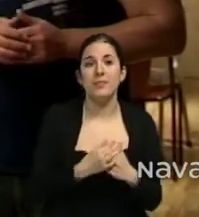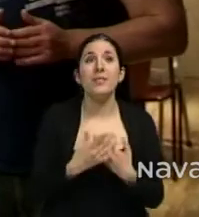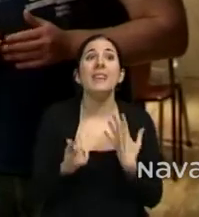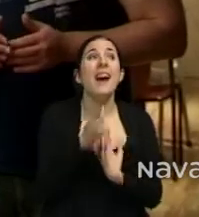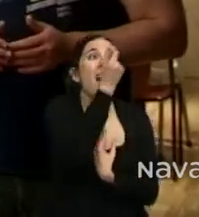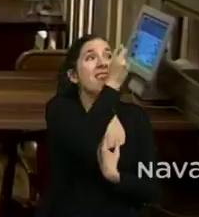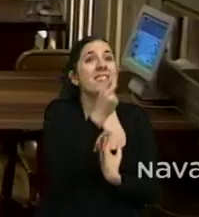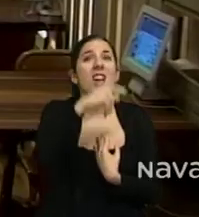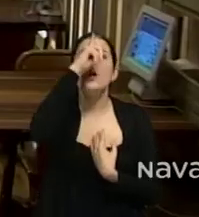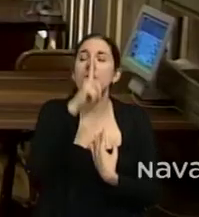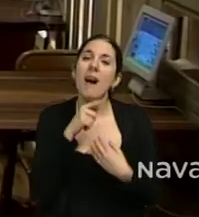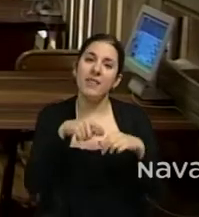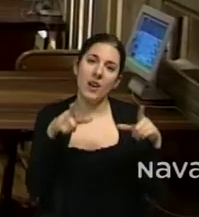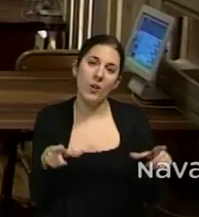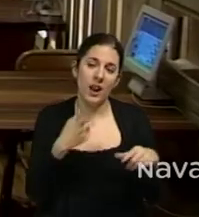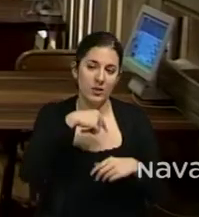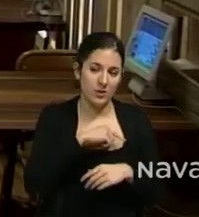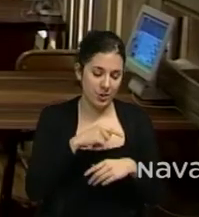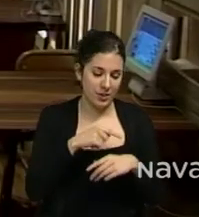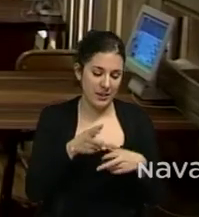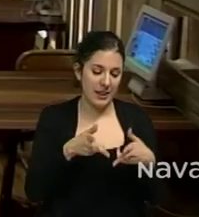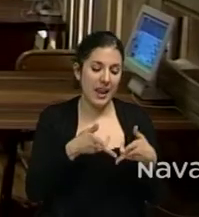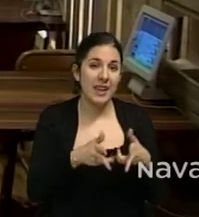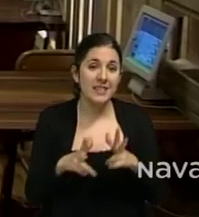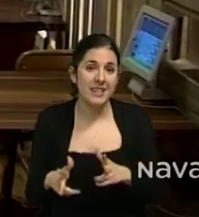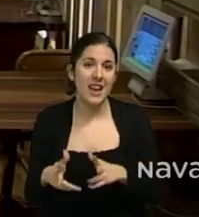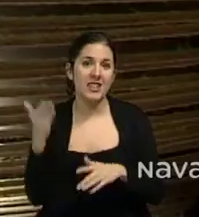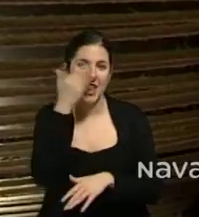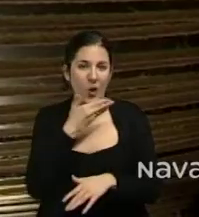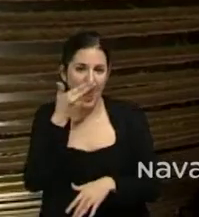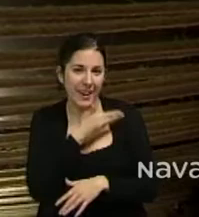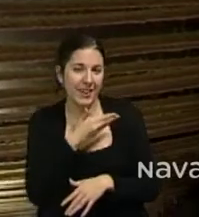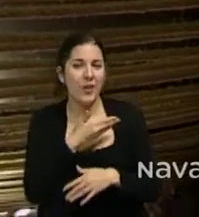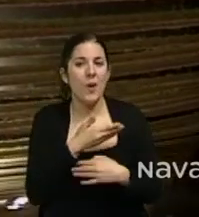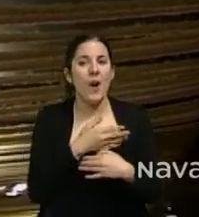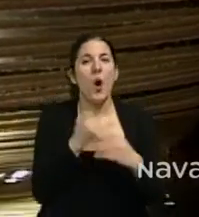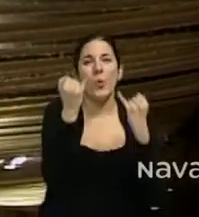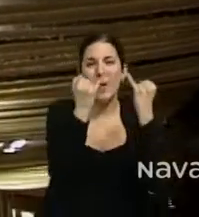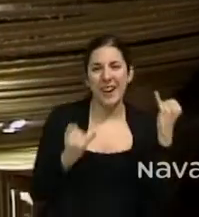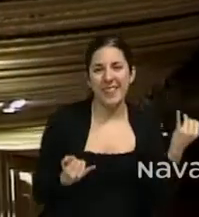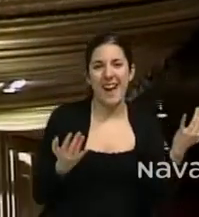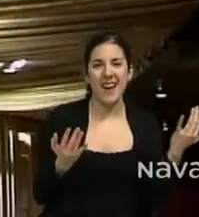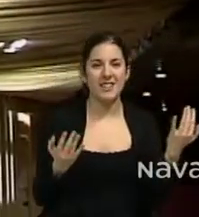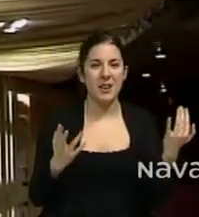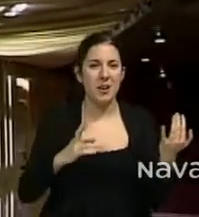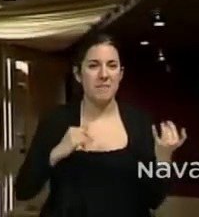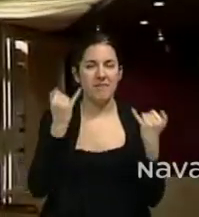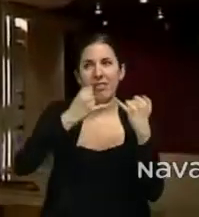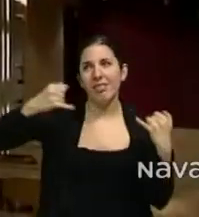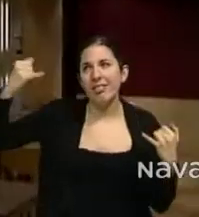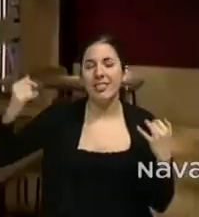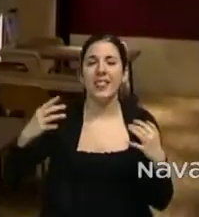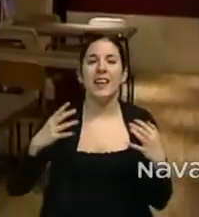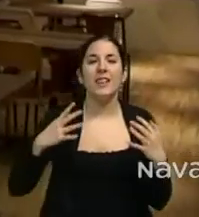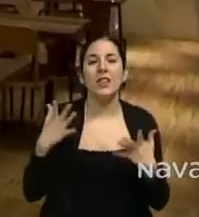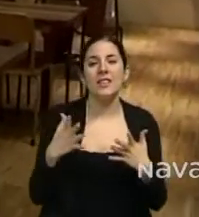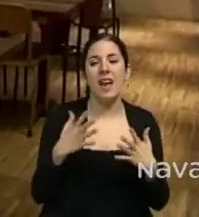imagen del local, utilizamos sillas de colegio, utilizamos palés, utilizamos cuerdas en el techo con la mezcla de la nueva tecnología. Creíamos